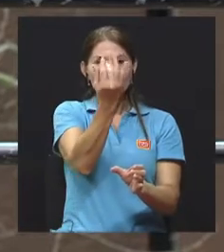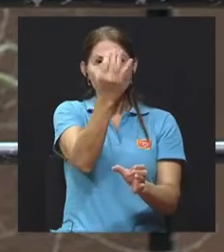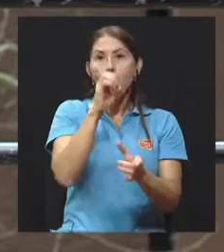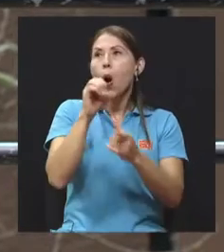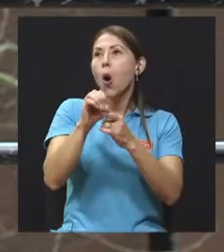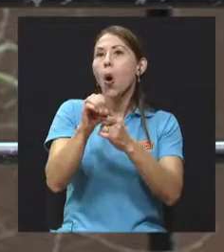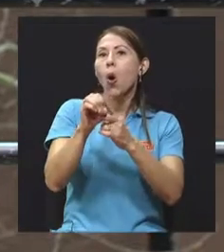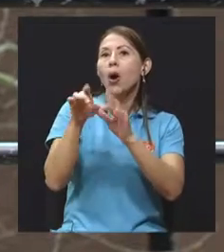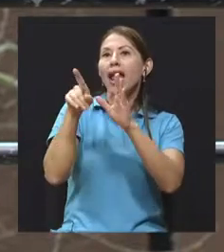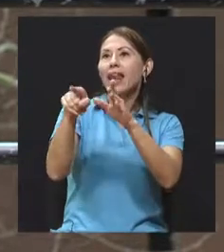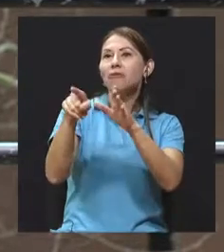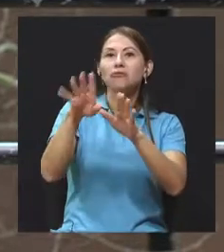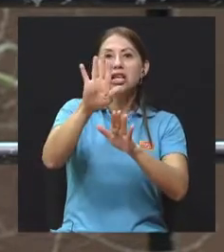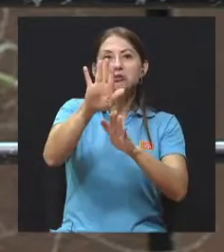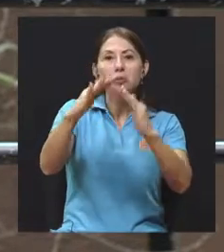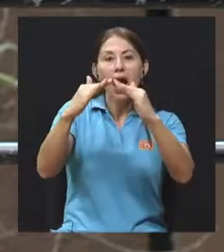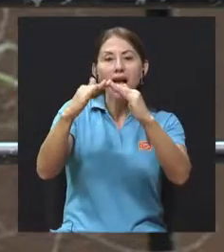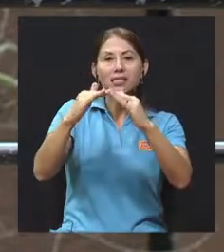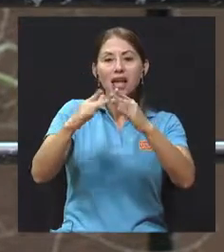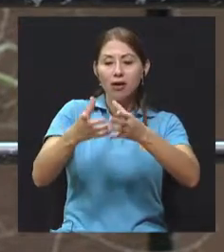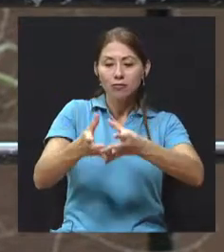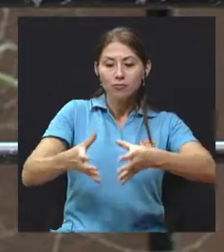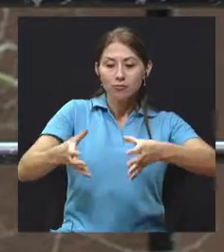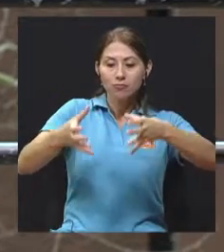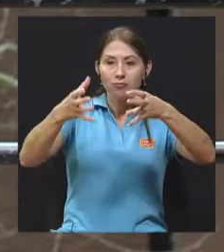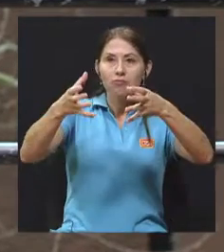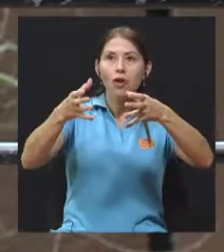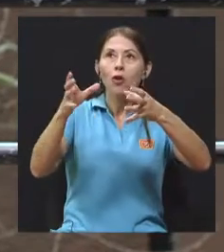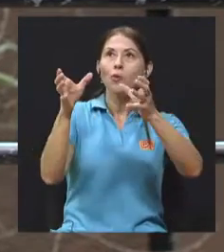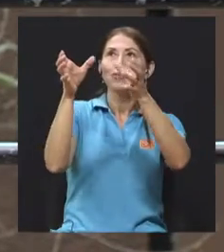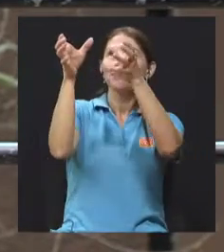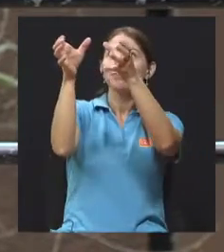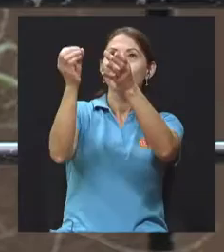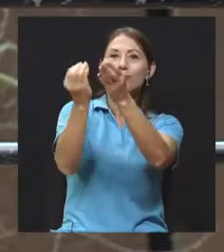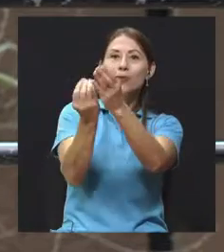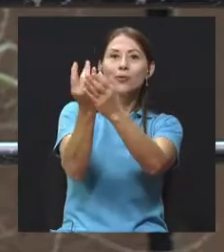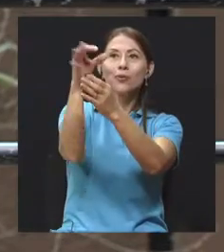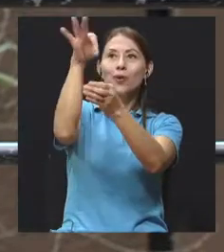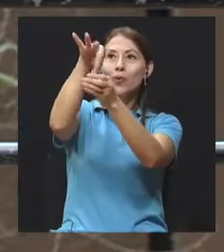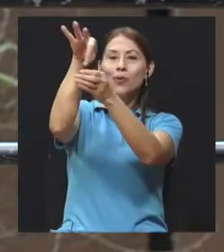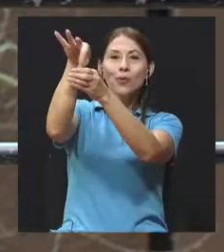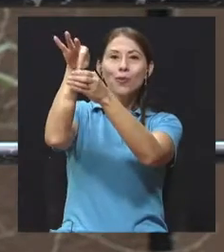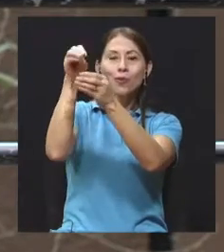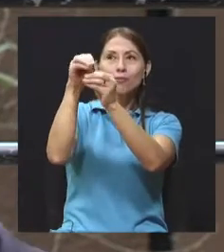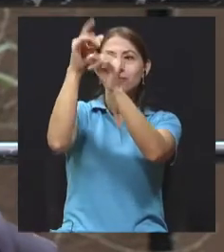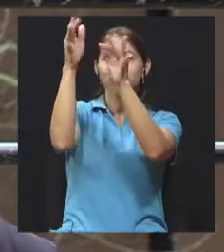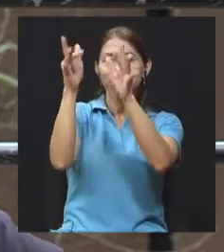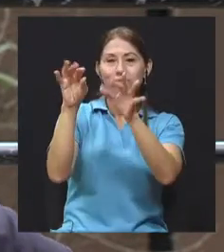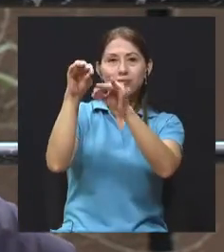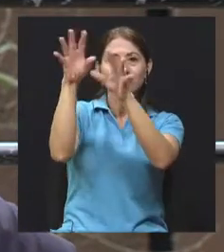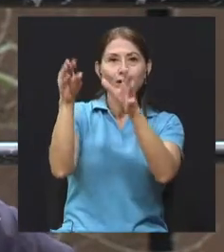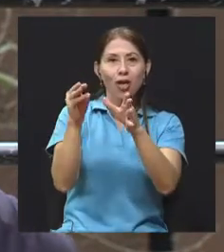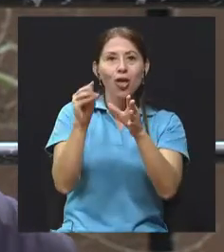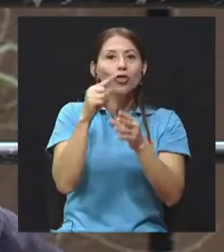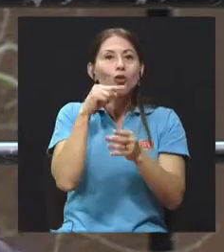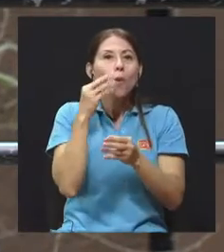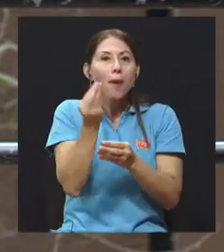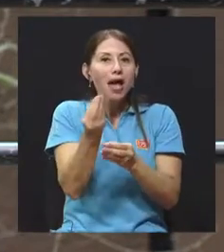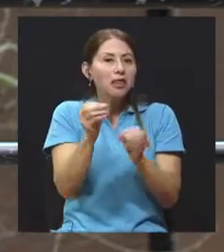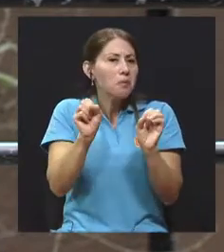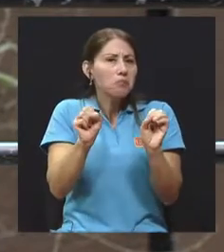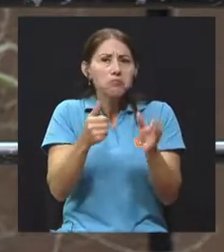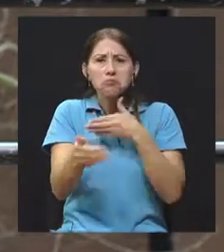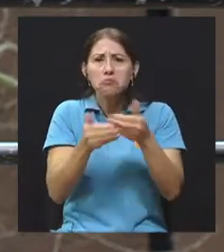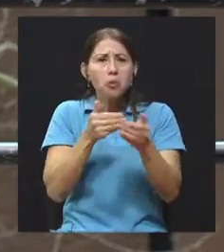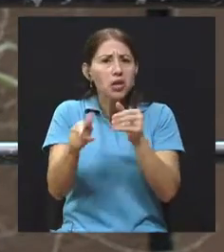que cuelgan, tomate, cherry y cuando se da cuenta sacó la ensalada de ese pequeño corredor que tenía en el tercer piso de un condominio. Puede ser un espacio muy pequeño.